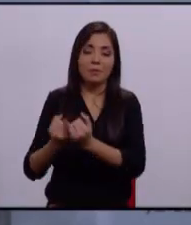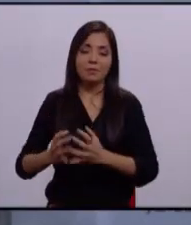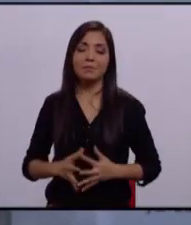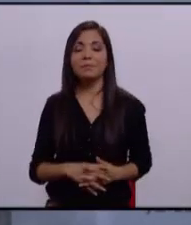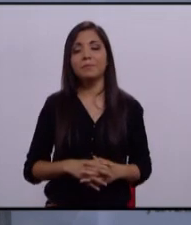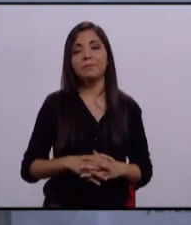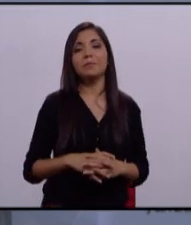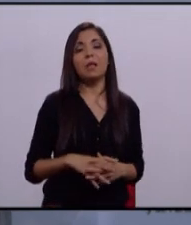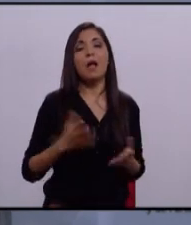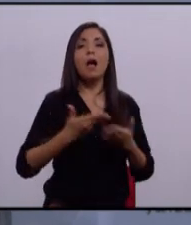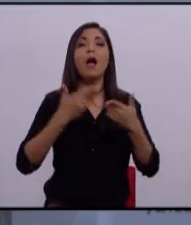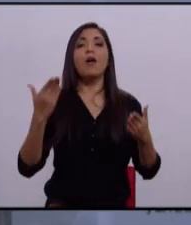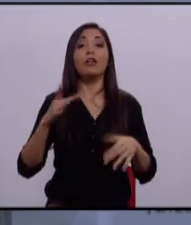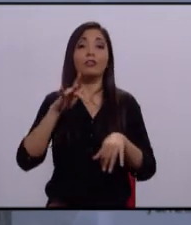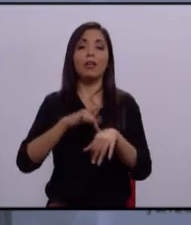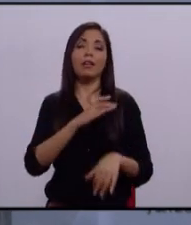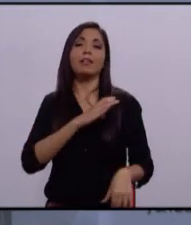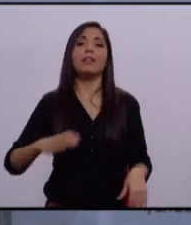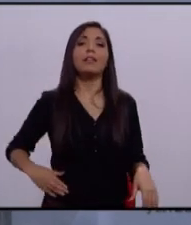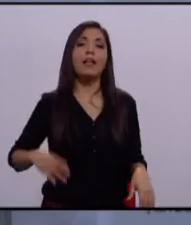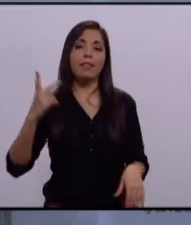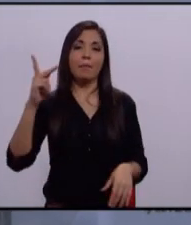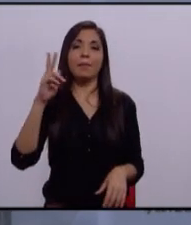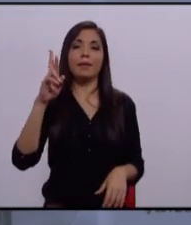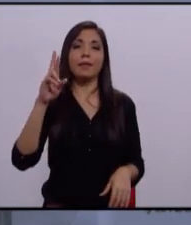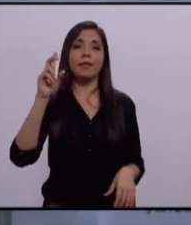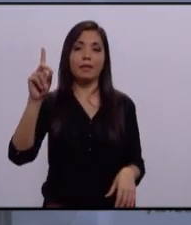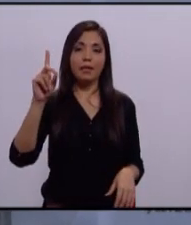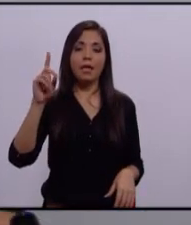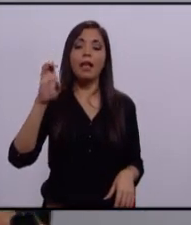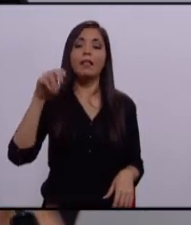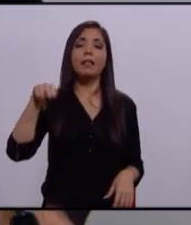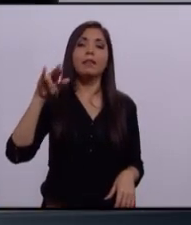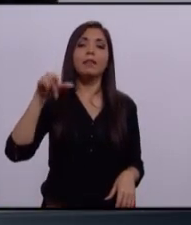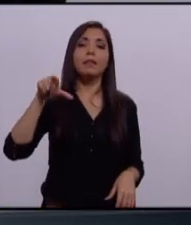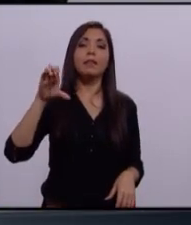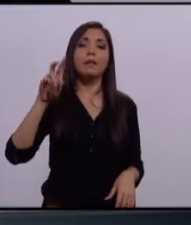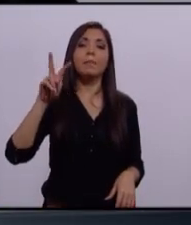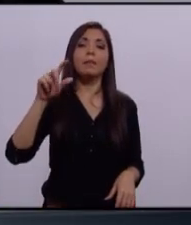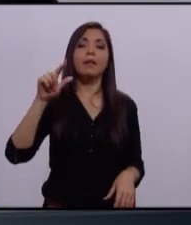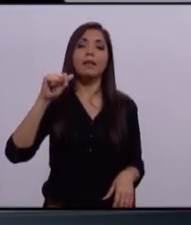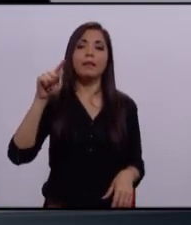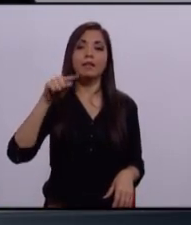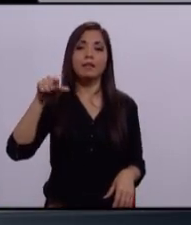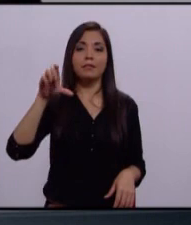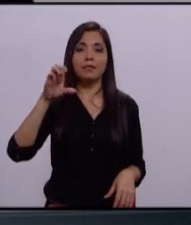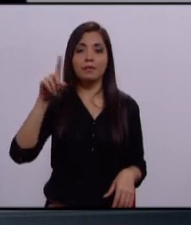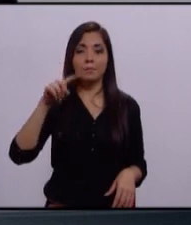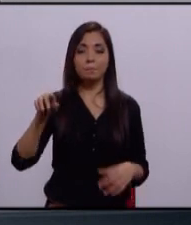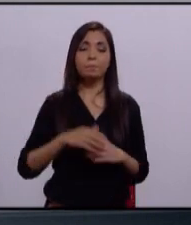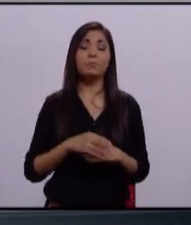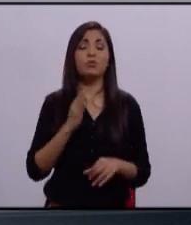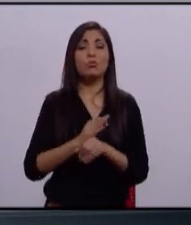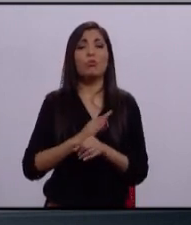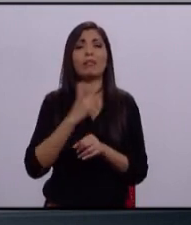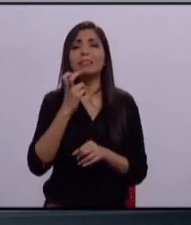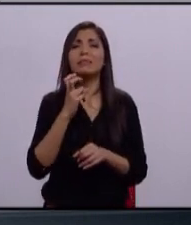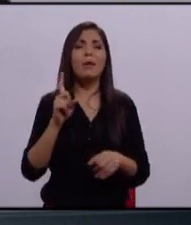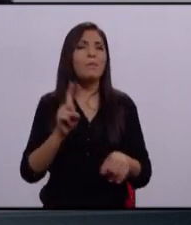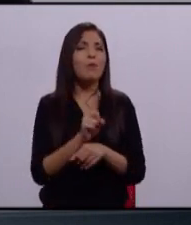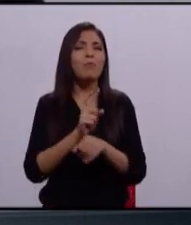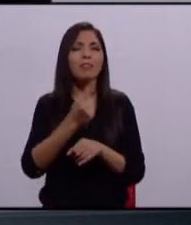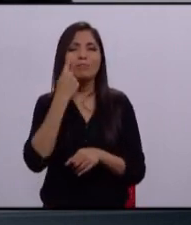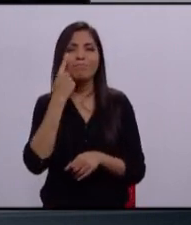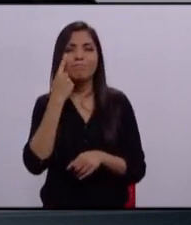Es el turno ahora del candidato del PRD, Enrique Velázquez. El problema más fuerte que tiene Zapopan, sin duda, es